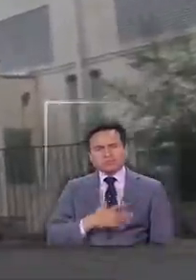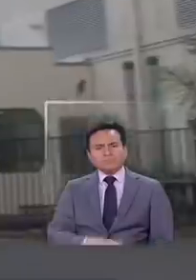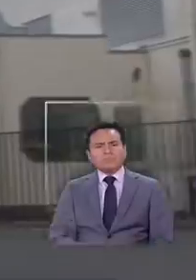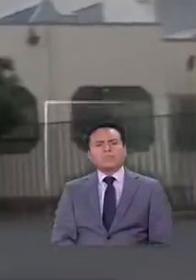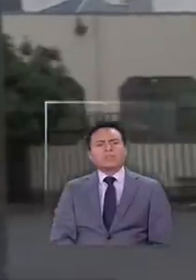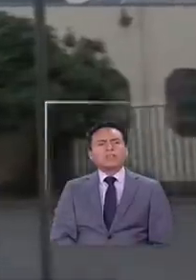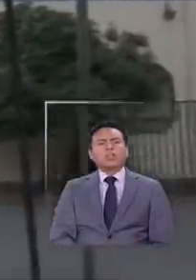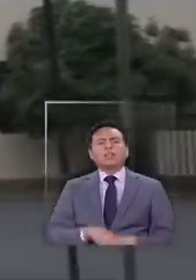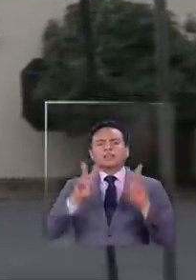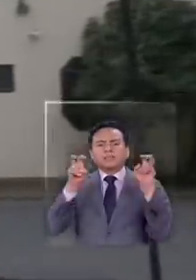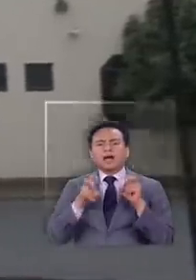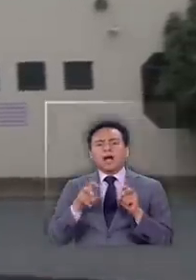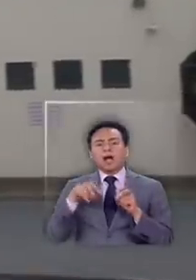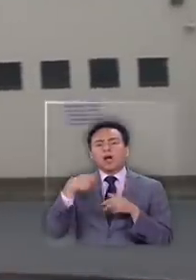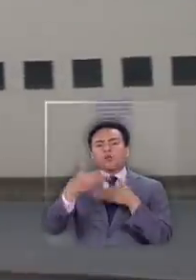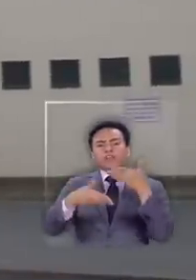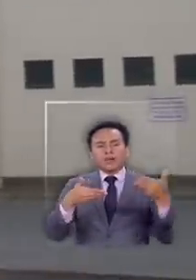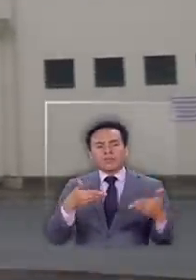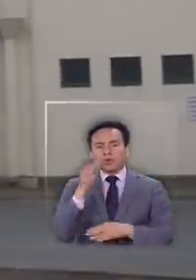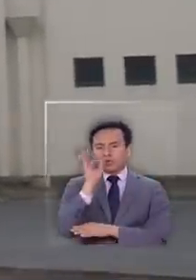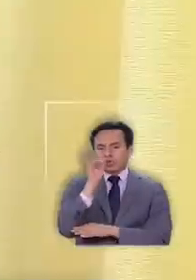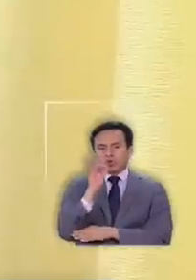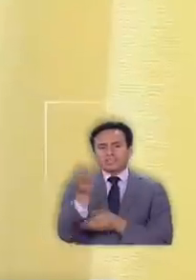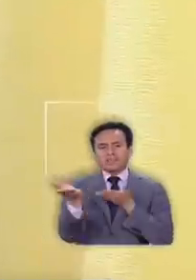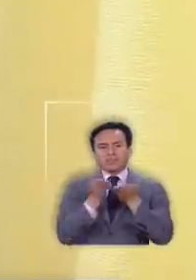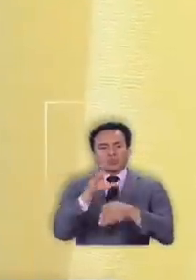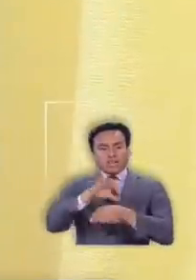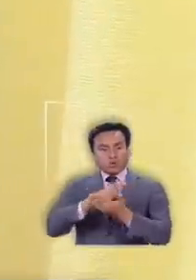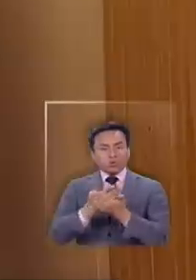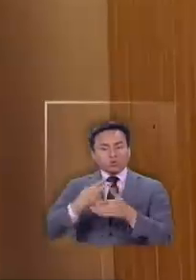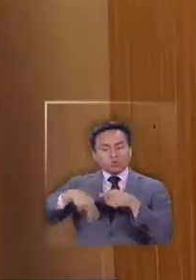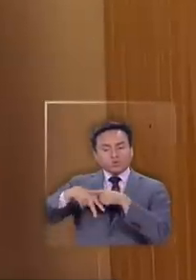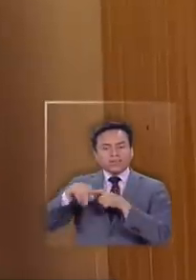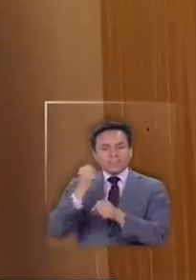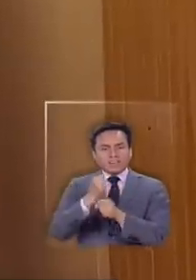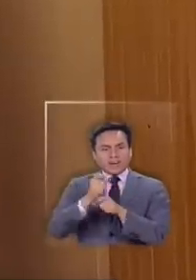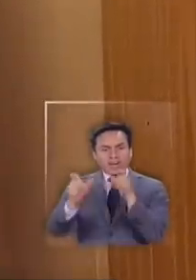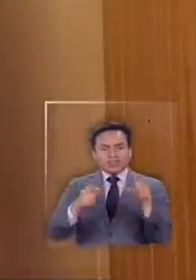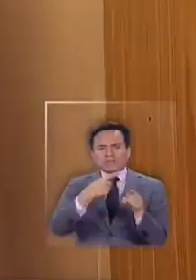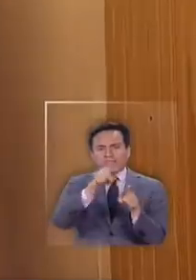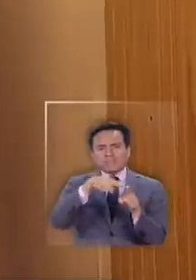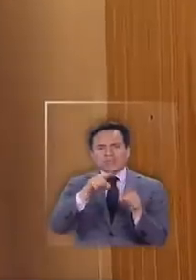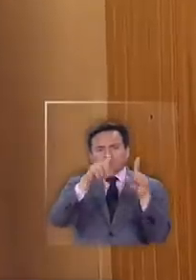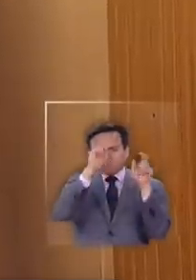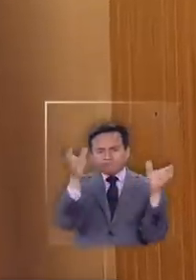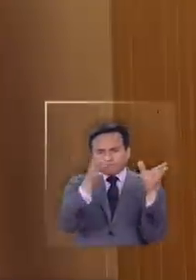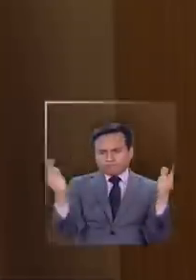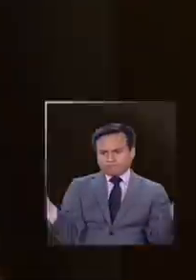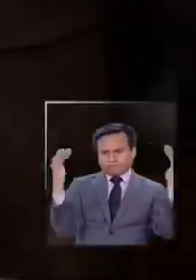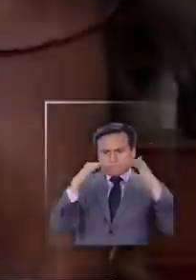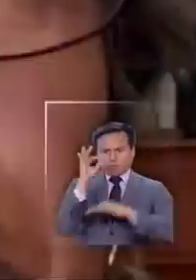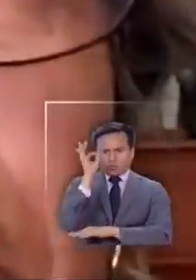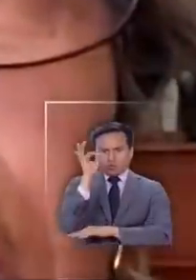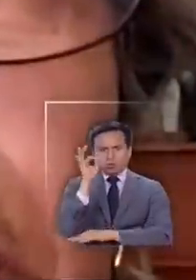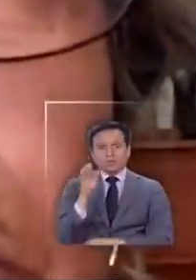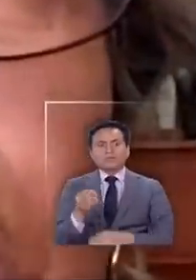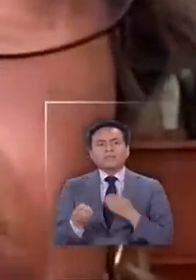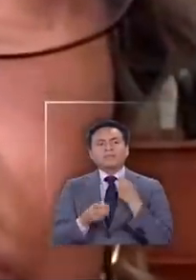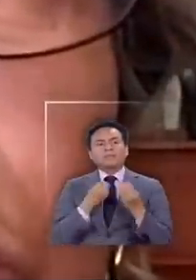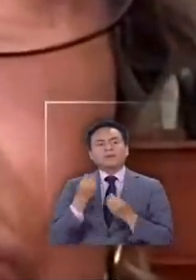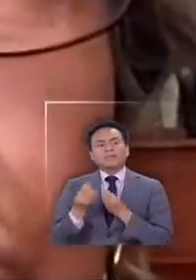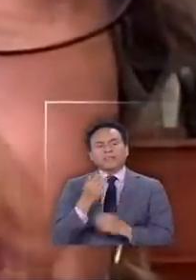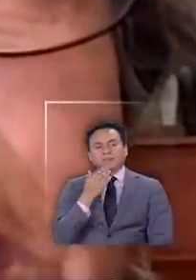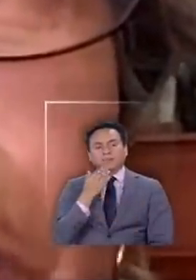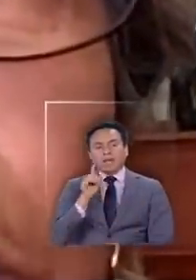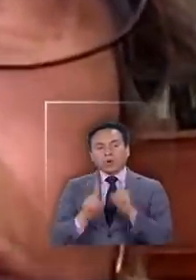El foco del contagio habría sido una reunión del Servicio de Salud del Ñule con trabajadores de distintos consultorios Pasa también porque